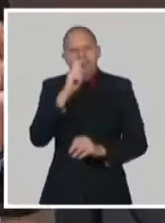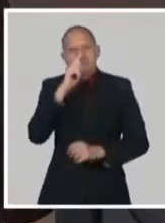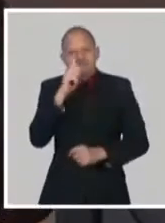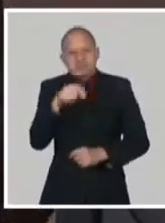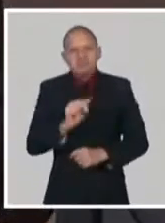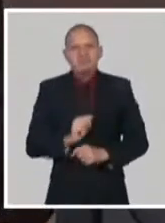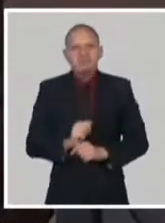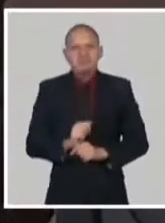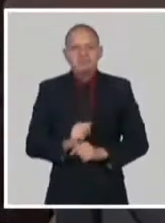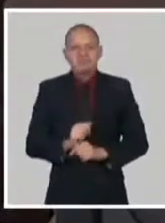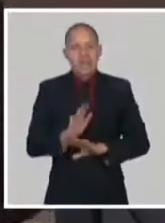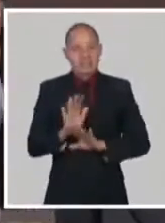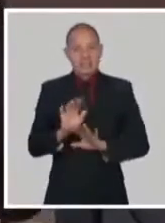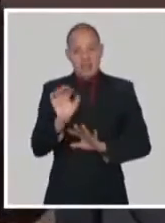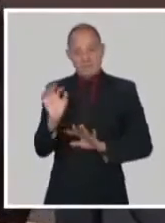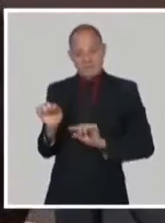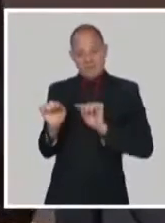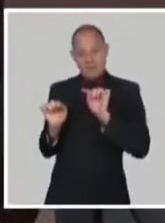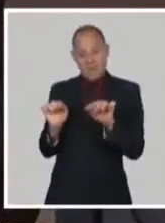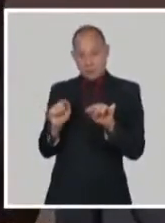como el Centro Inmunológico Molecular